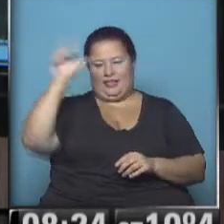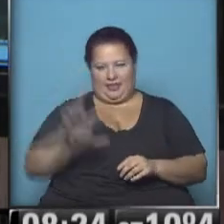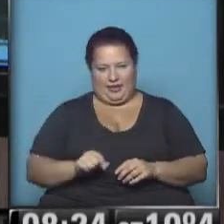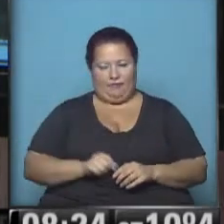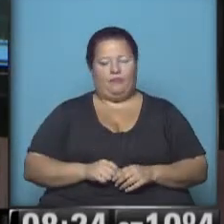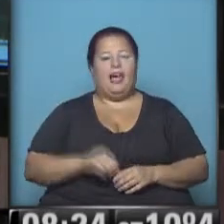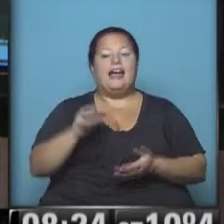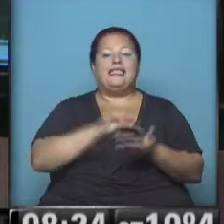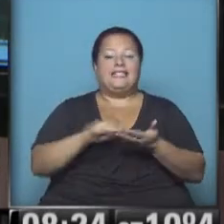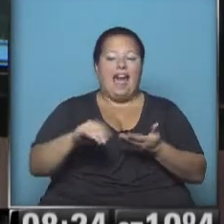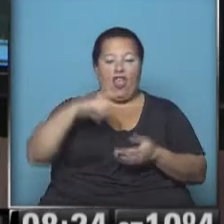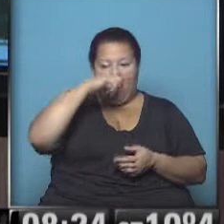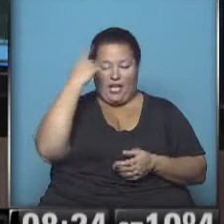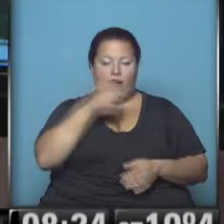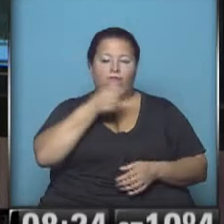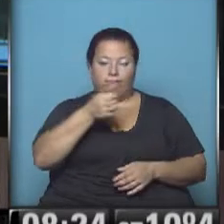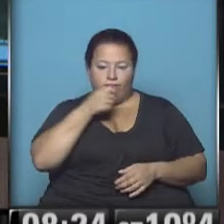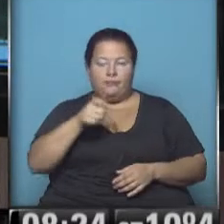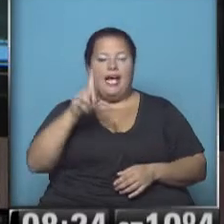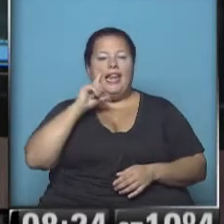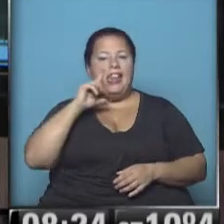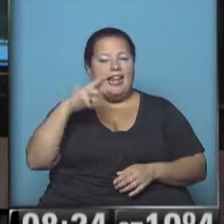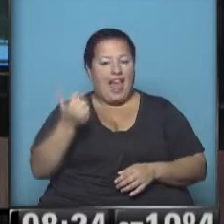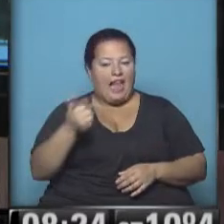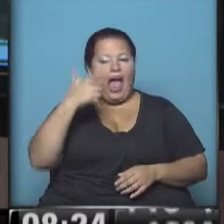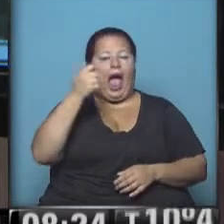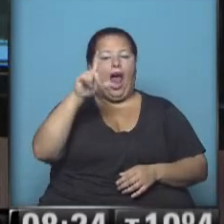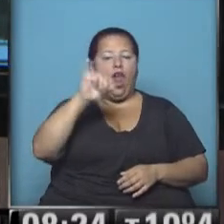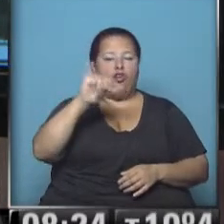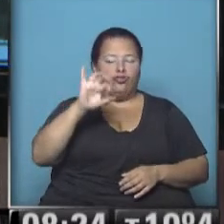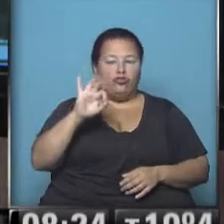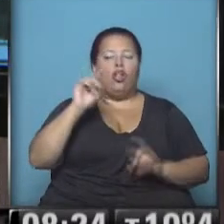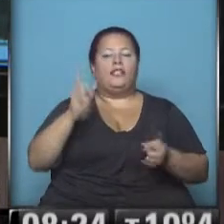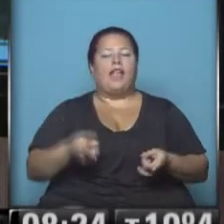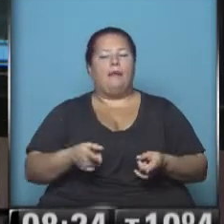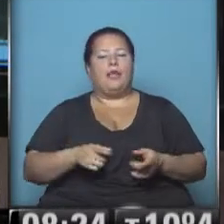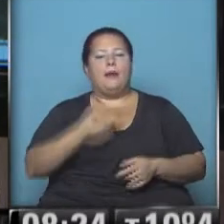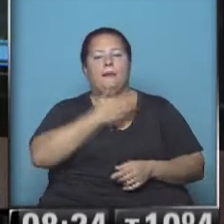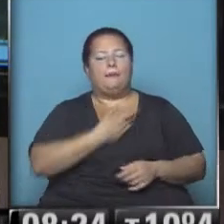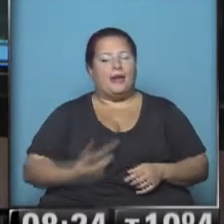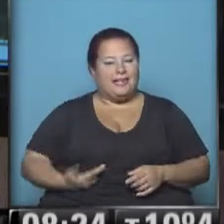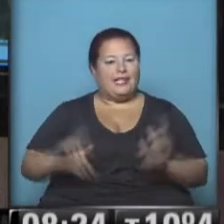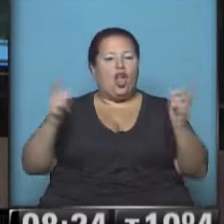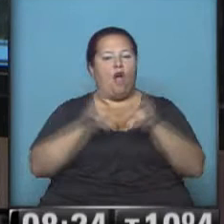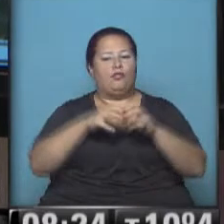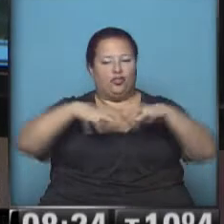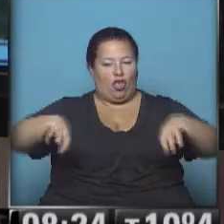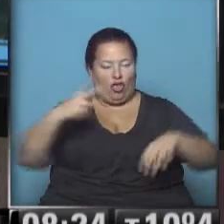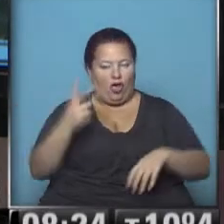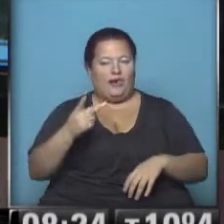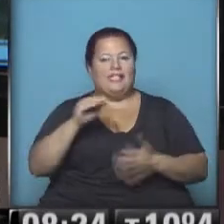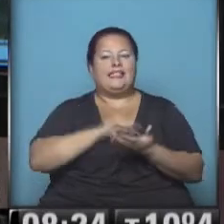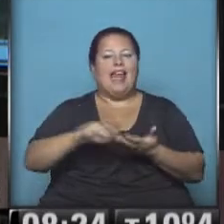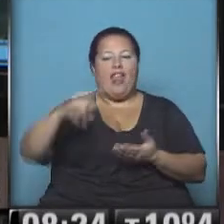Hablaron los senadores nacionales, habló Liliana Negre de Alonso y habló también el presidente de la Comisión Bicameral, el